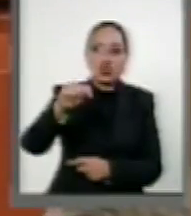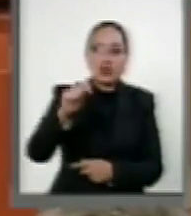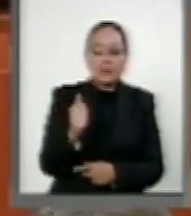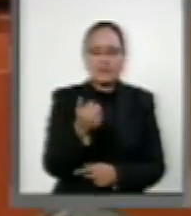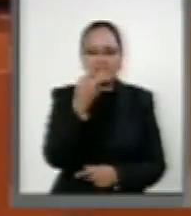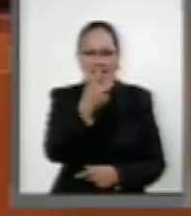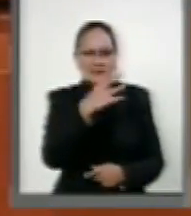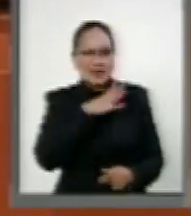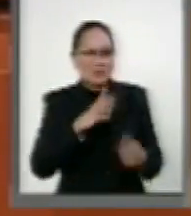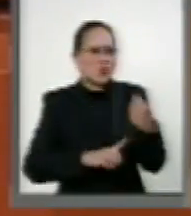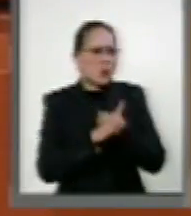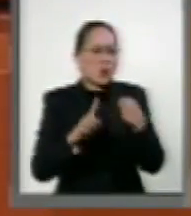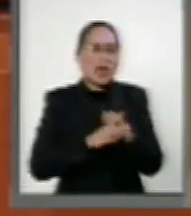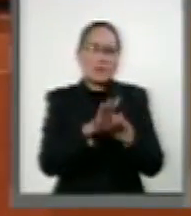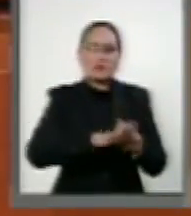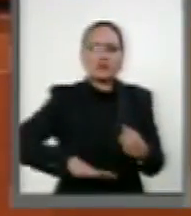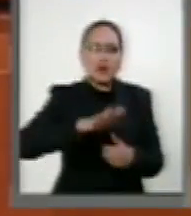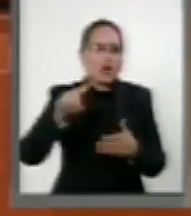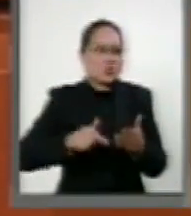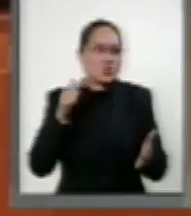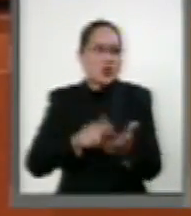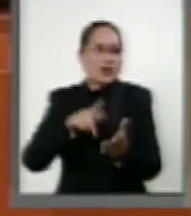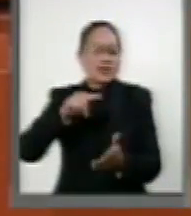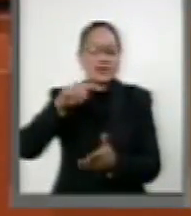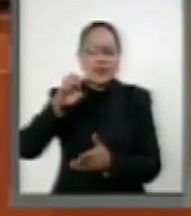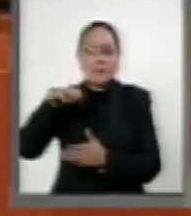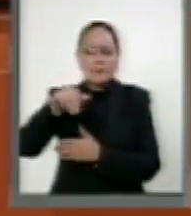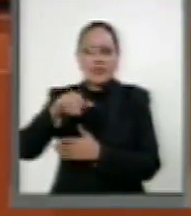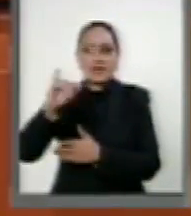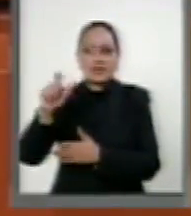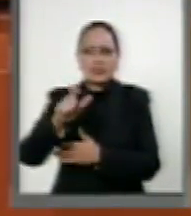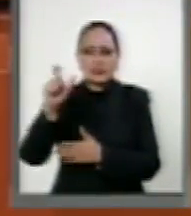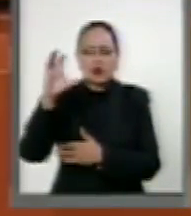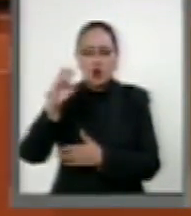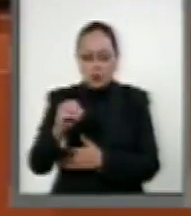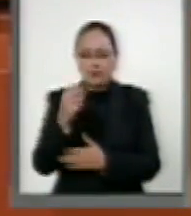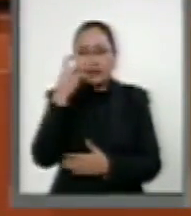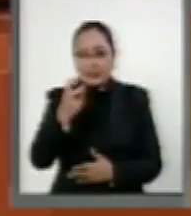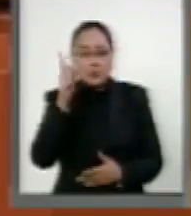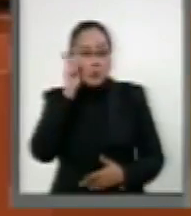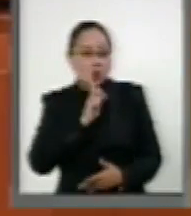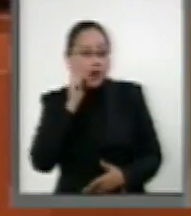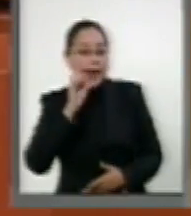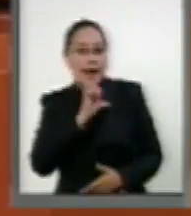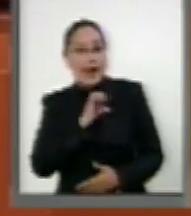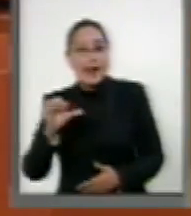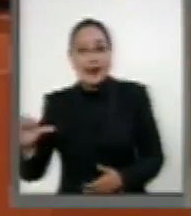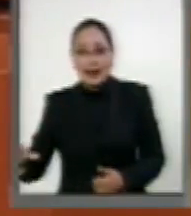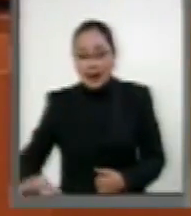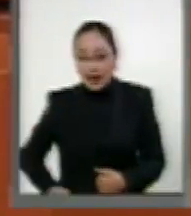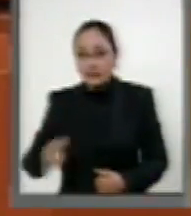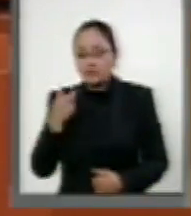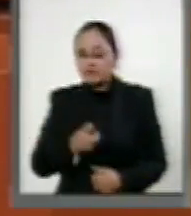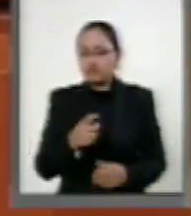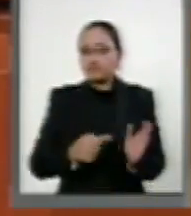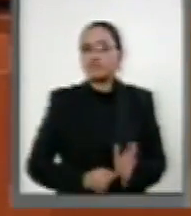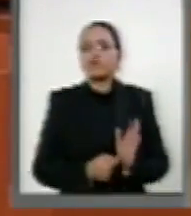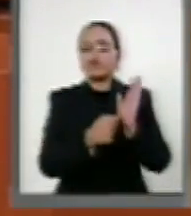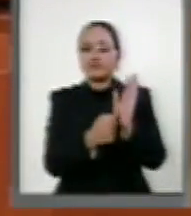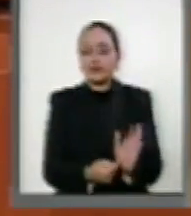Temisco y sobre todo por la situación de que era una mujer alcaldesa. No podemos olvidar el reporte de